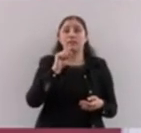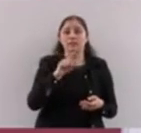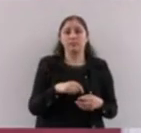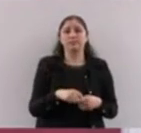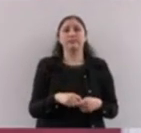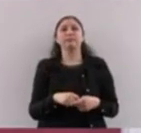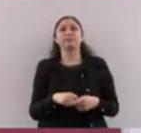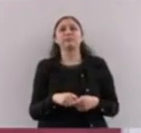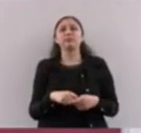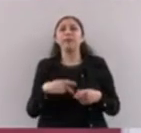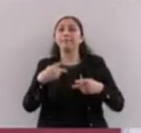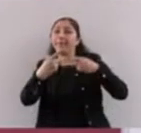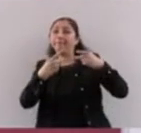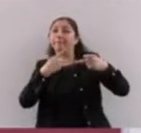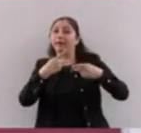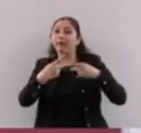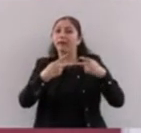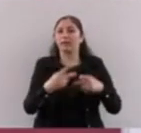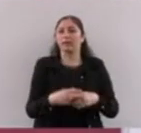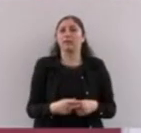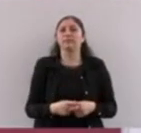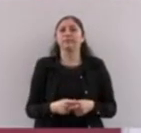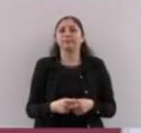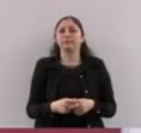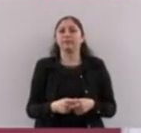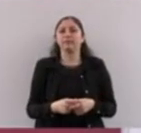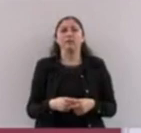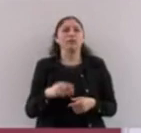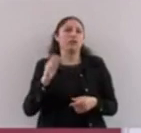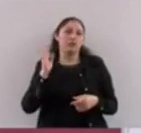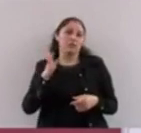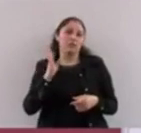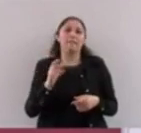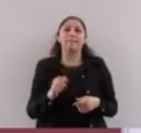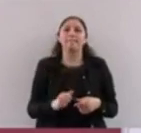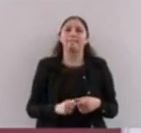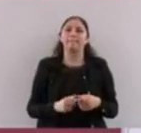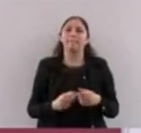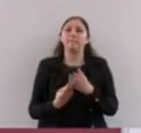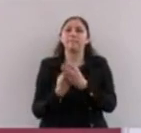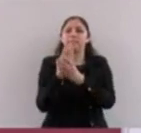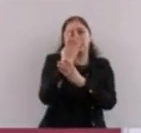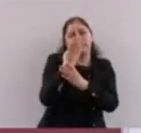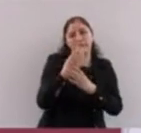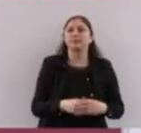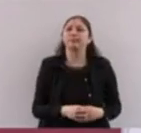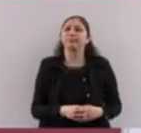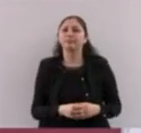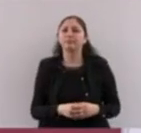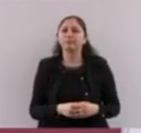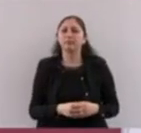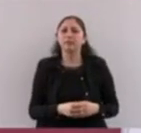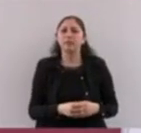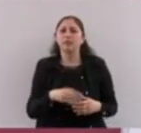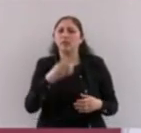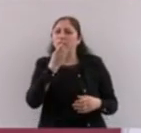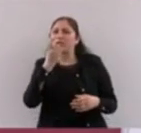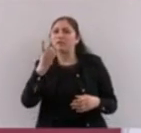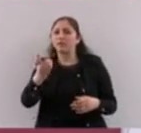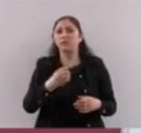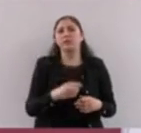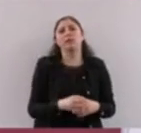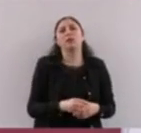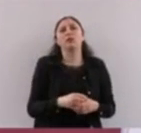tarjeta, pues les va a llegar. Cuídanla mucho. Les vamos a dar avisos cuando ya están sus depósitos.